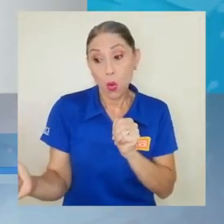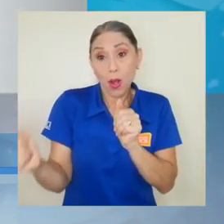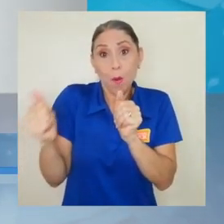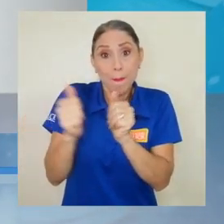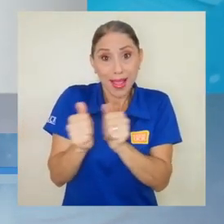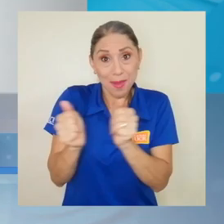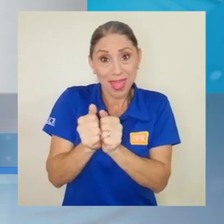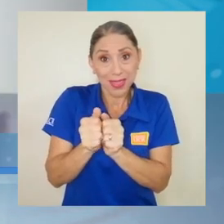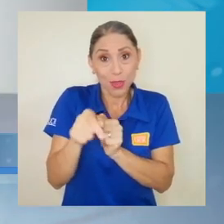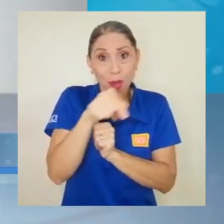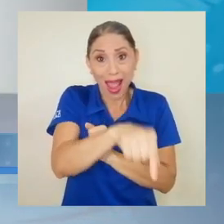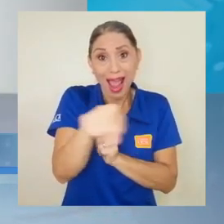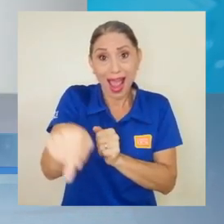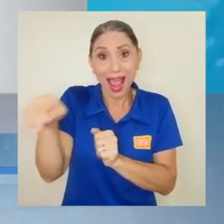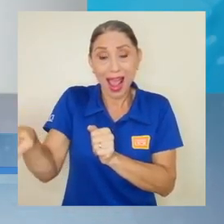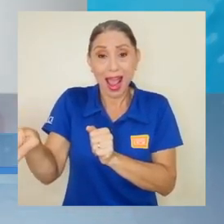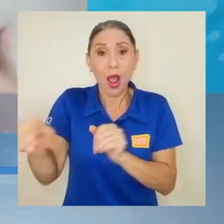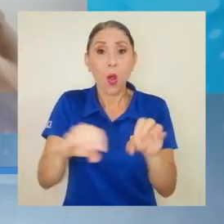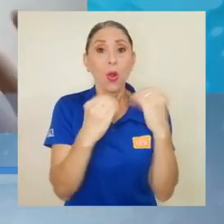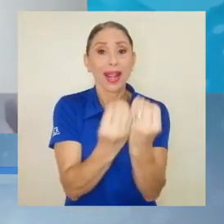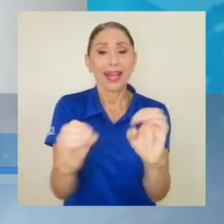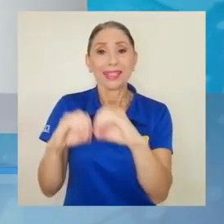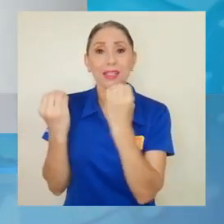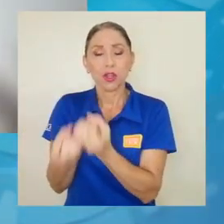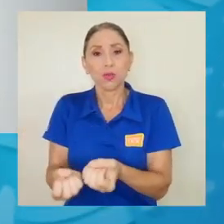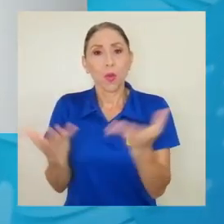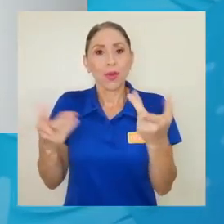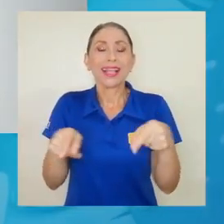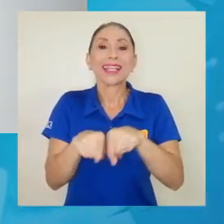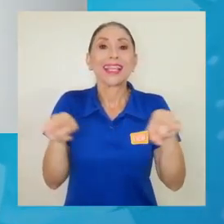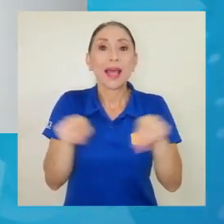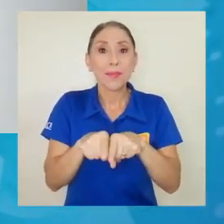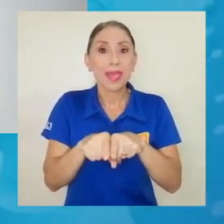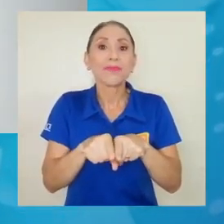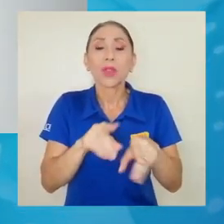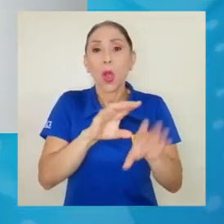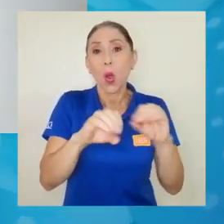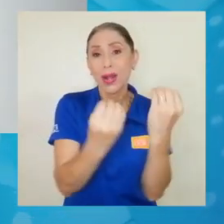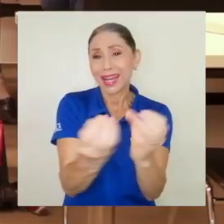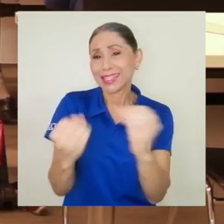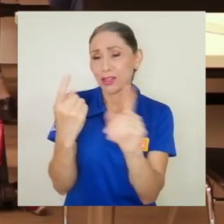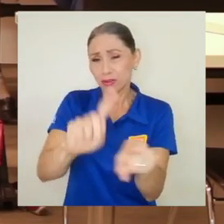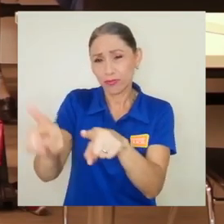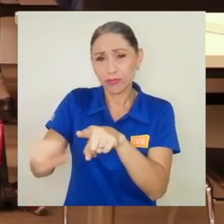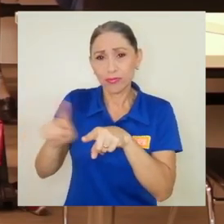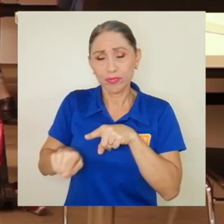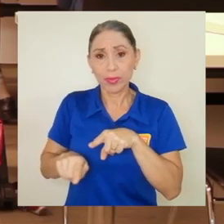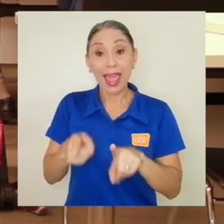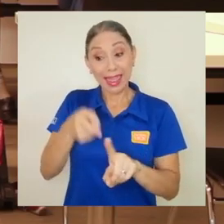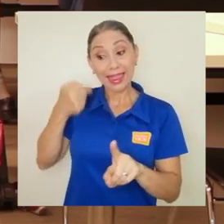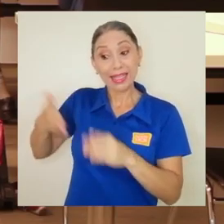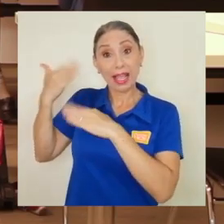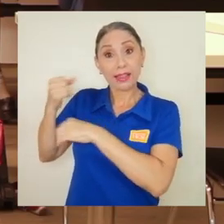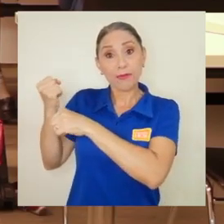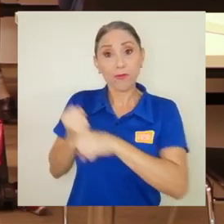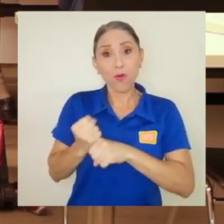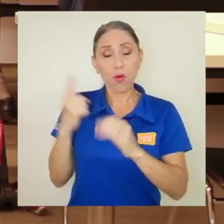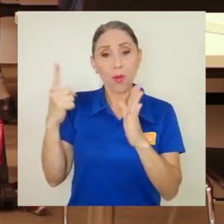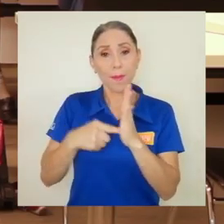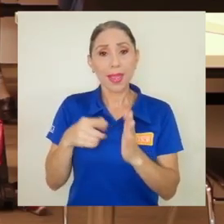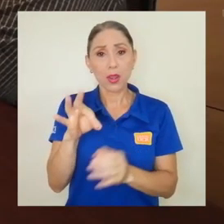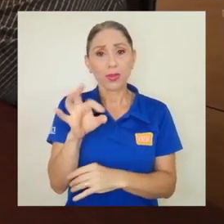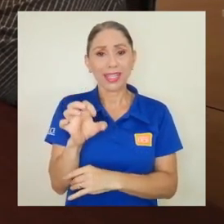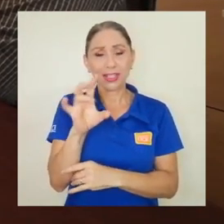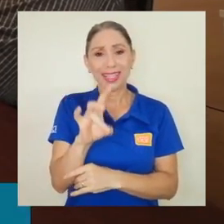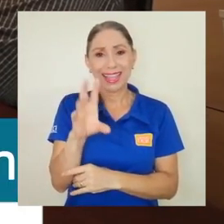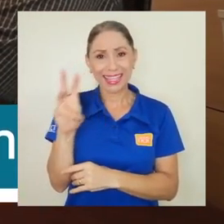acompañamiento al sector público y a las organizaciones de la economía social y ciudadanos. Desde su fundación en 1976,